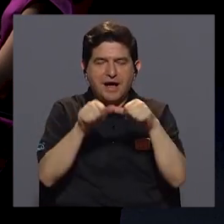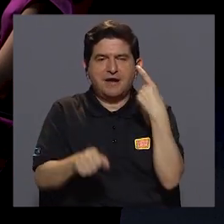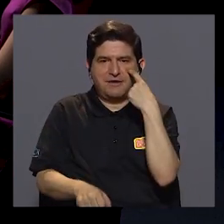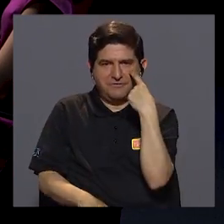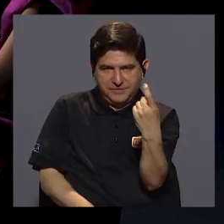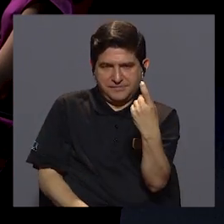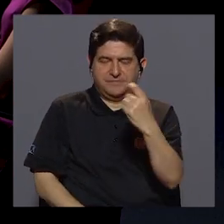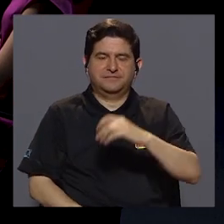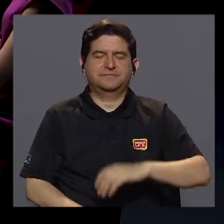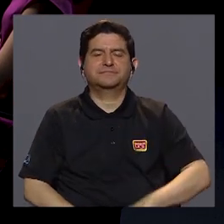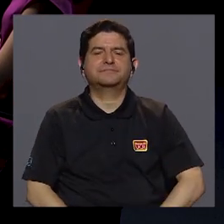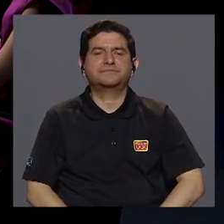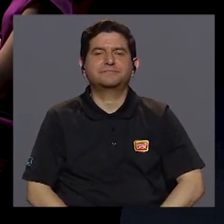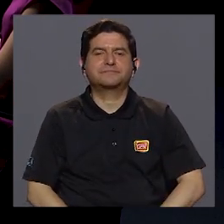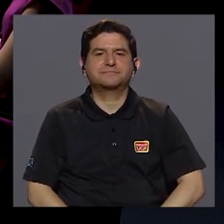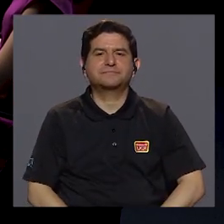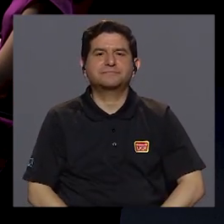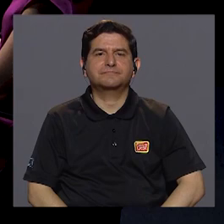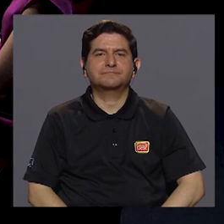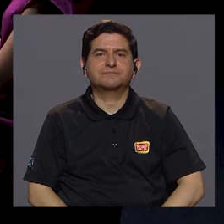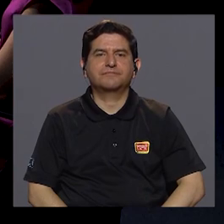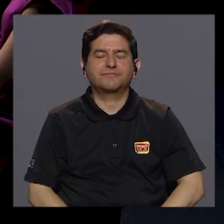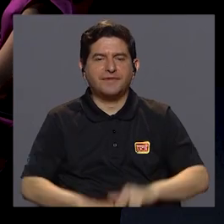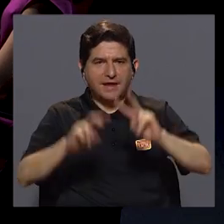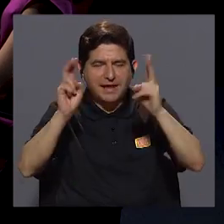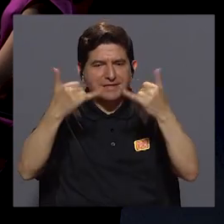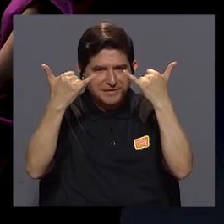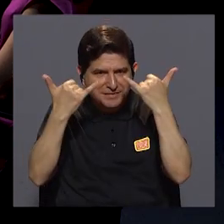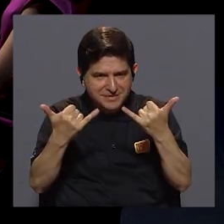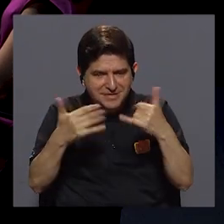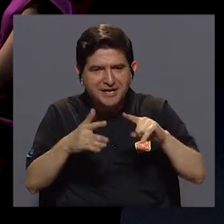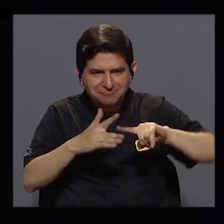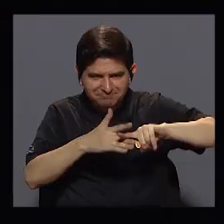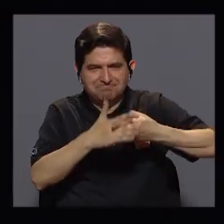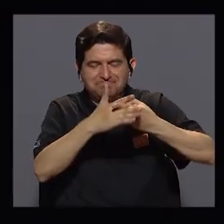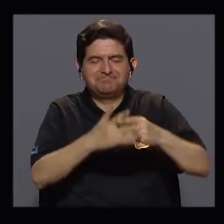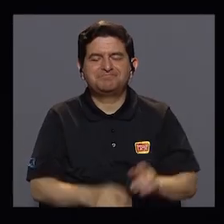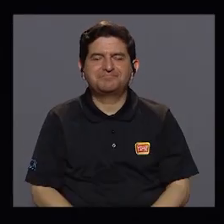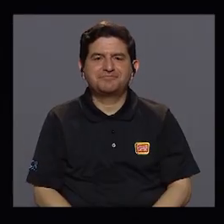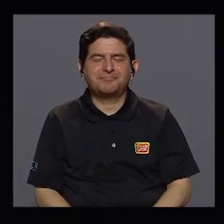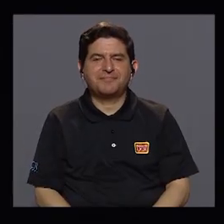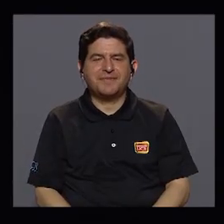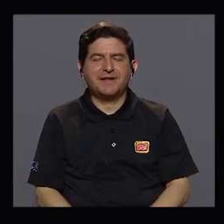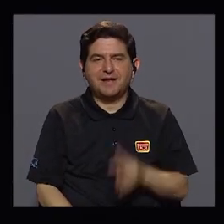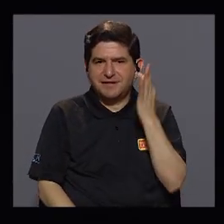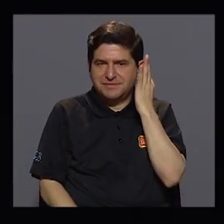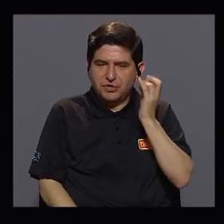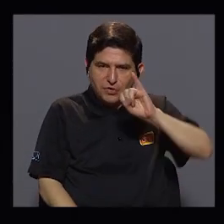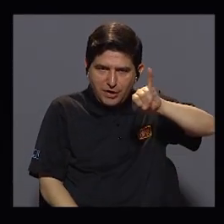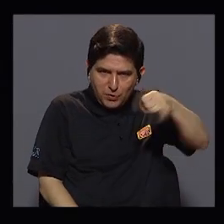fiscalizadora. Vamos a entrar en materia de una. Doña Julissa,